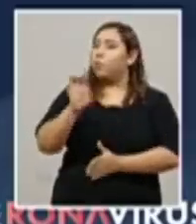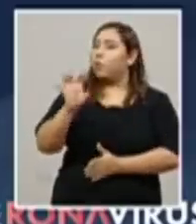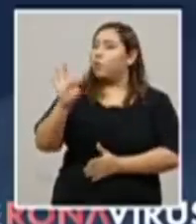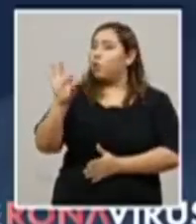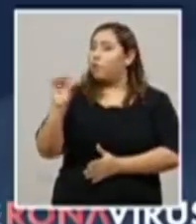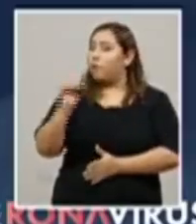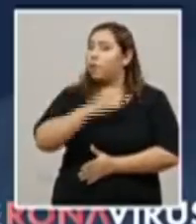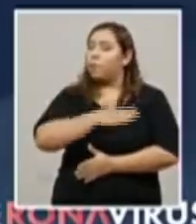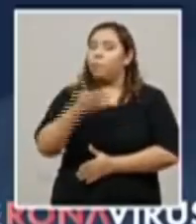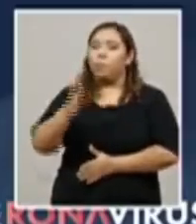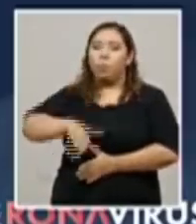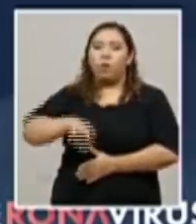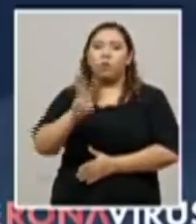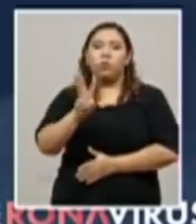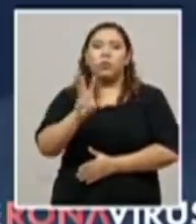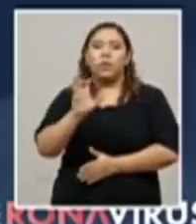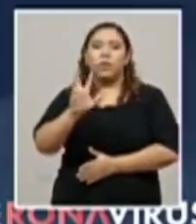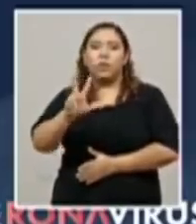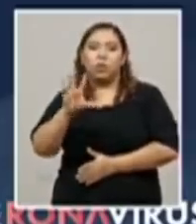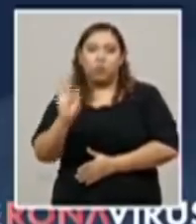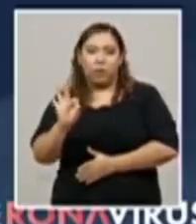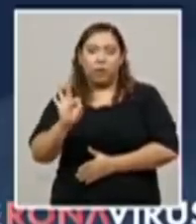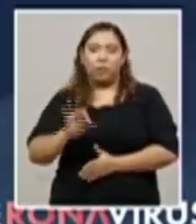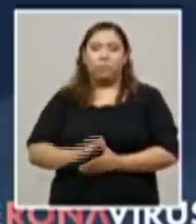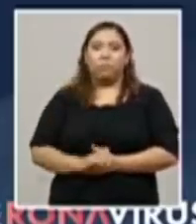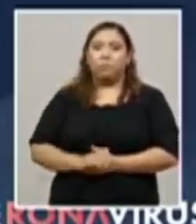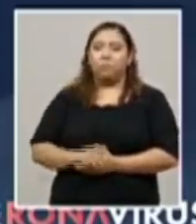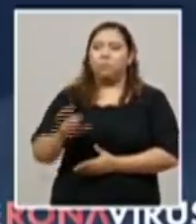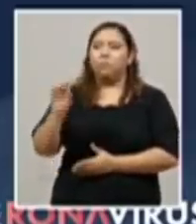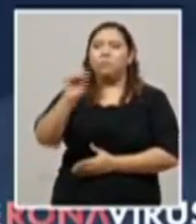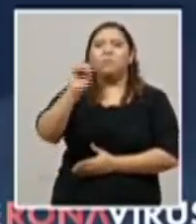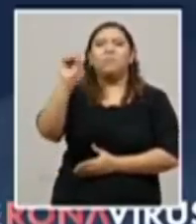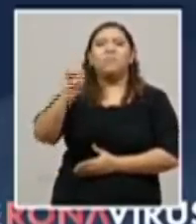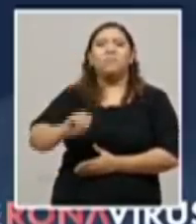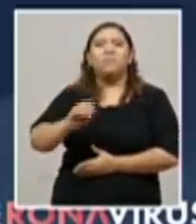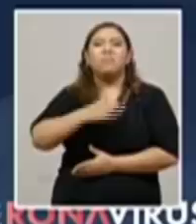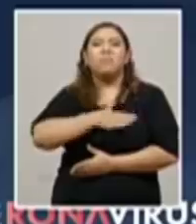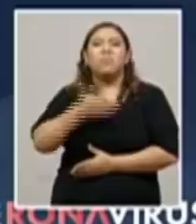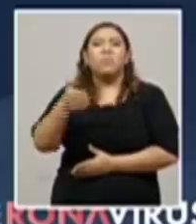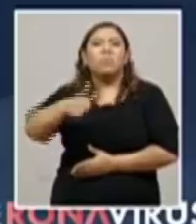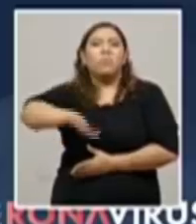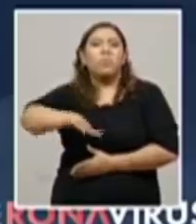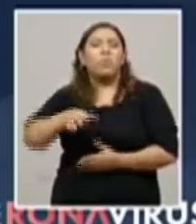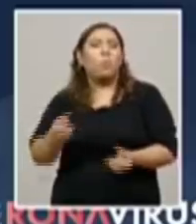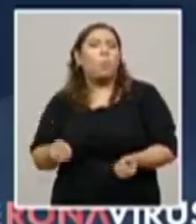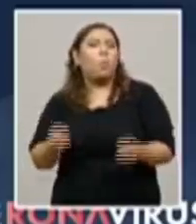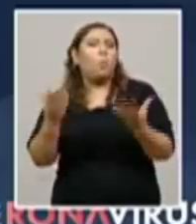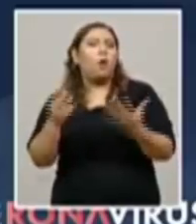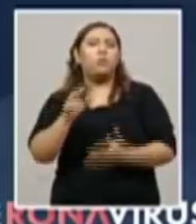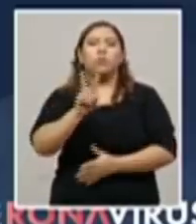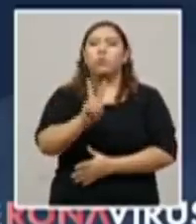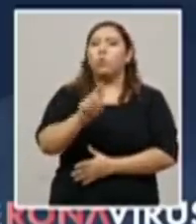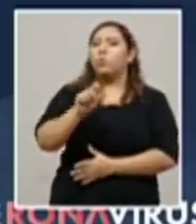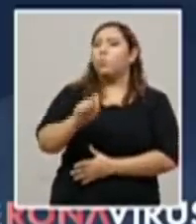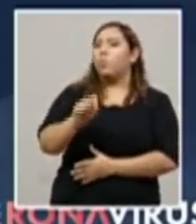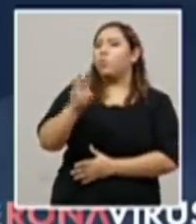Fallecidos, 639. Lo que nos da una tasa de letalidad como país del 2